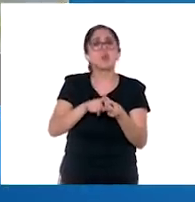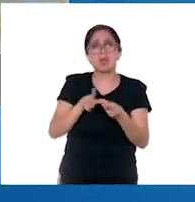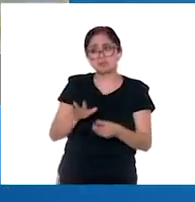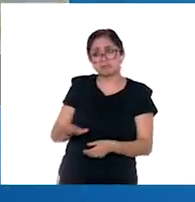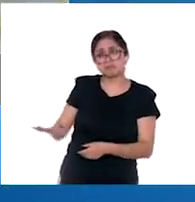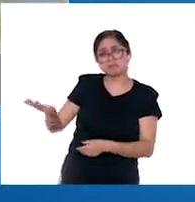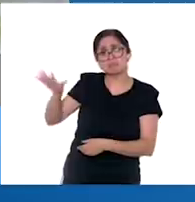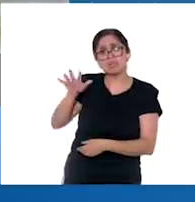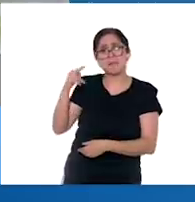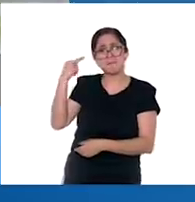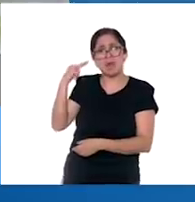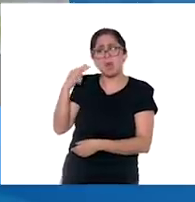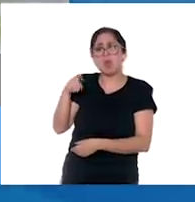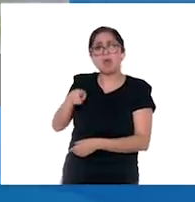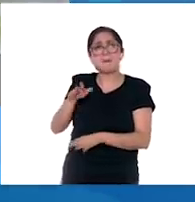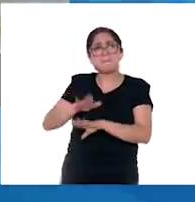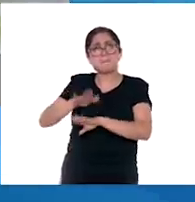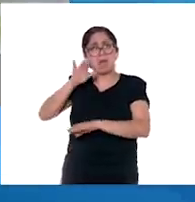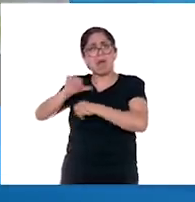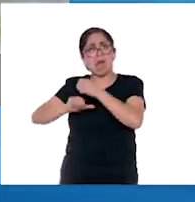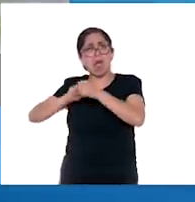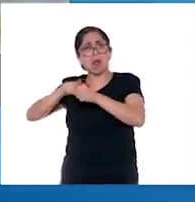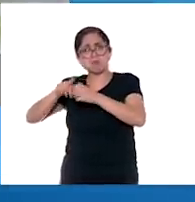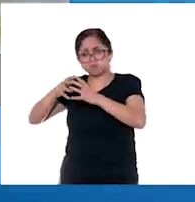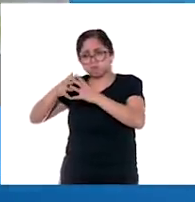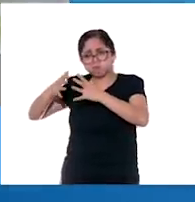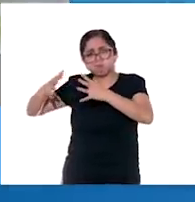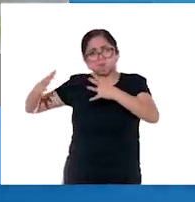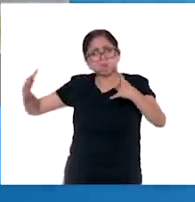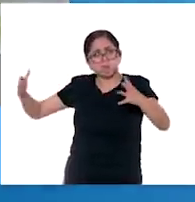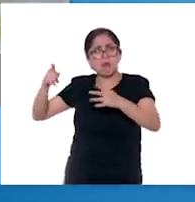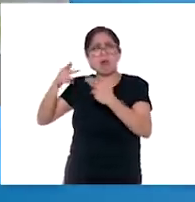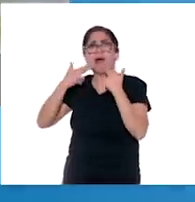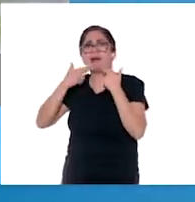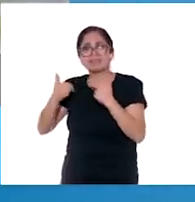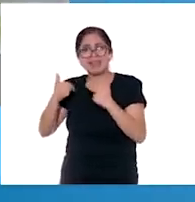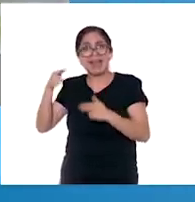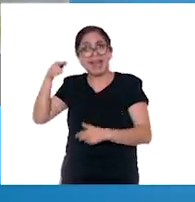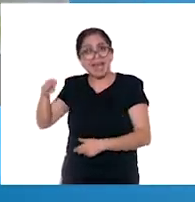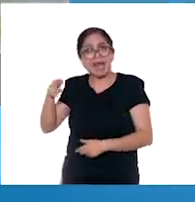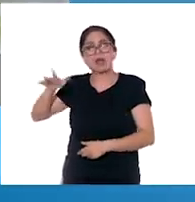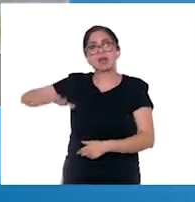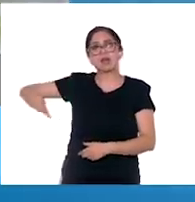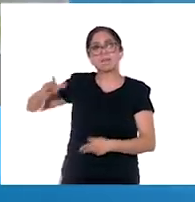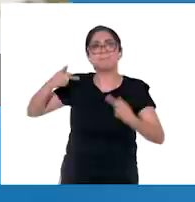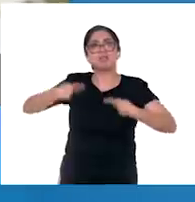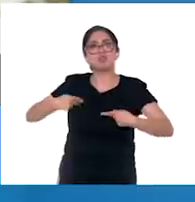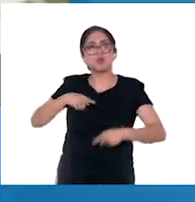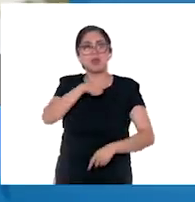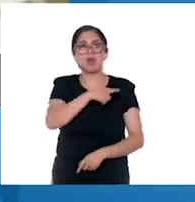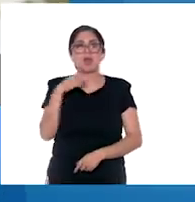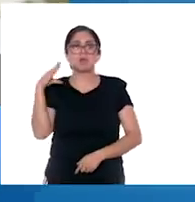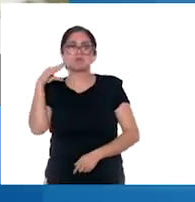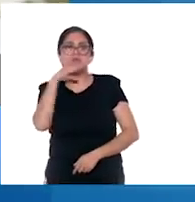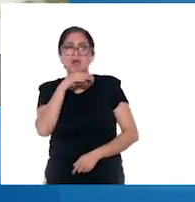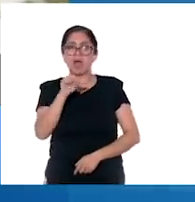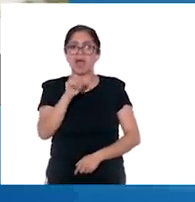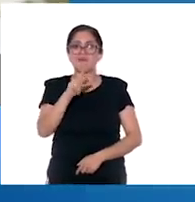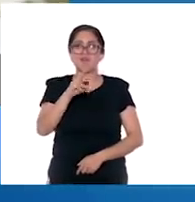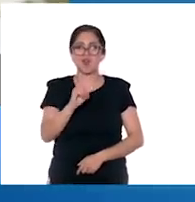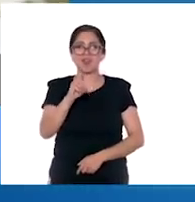muchísimo ganado y a esas labores, bueno, se dedicaron sobre todo los afrodescendientes, ¿no? Acá parte